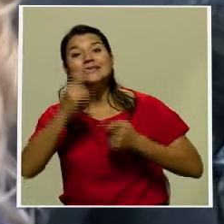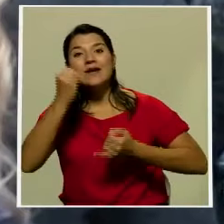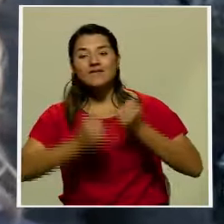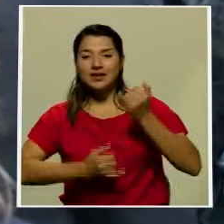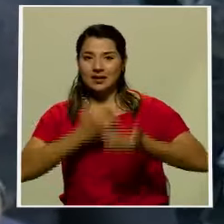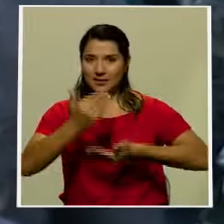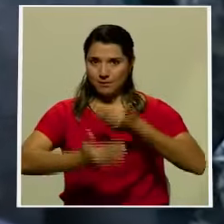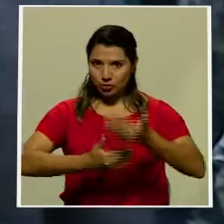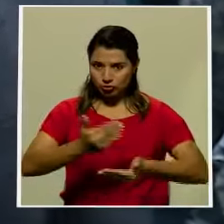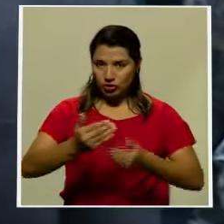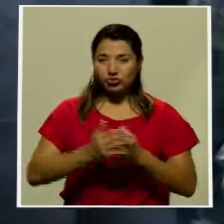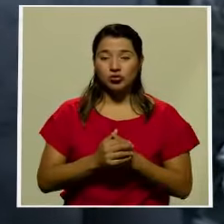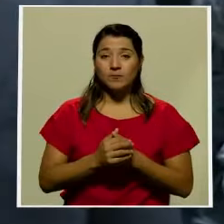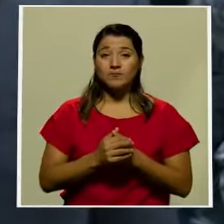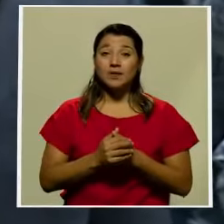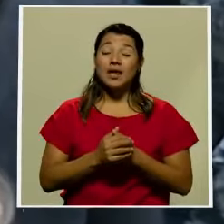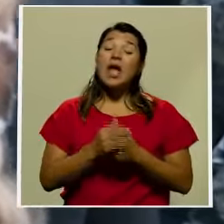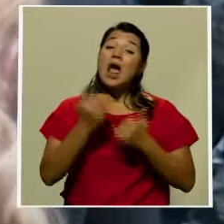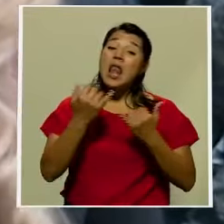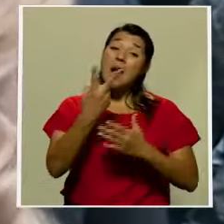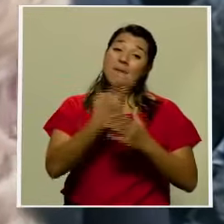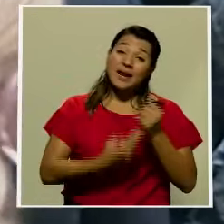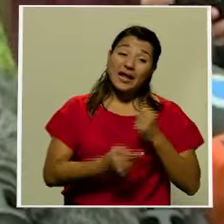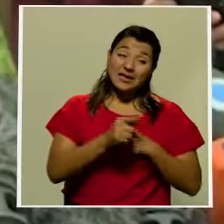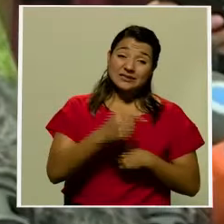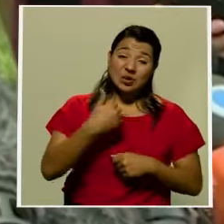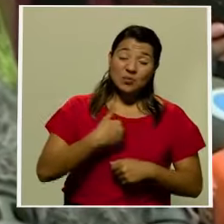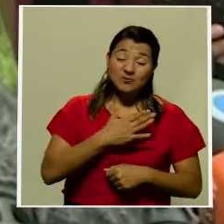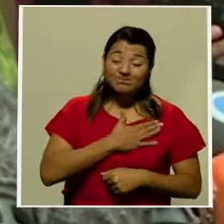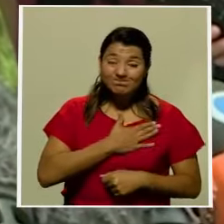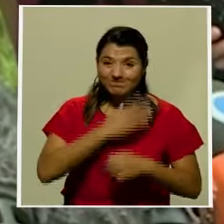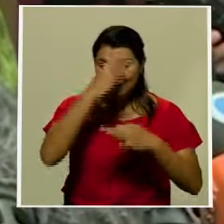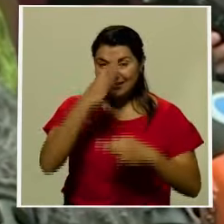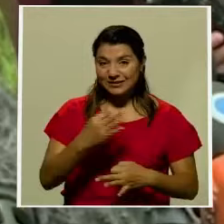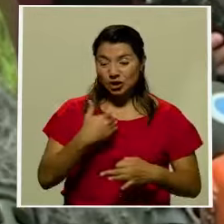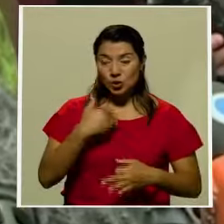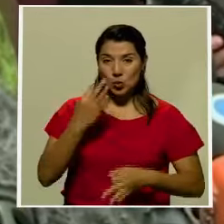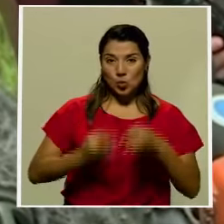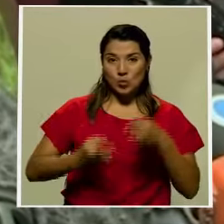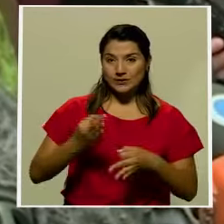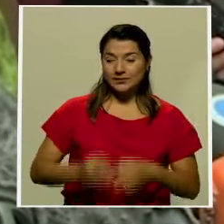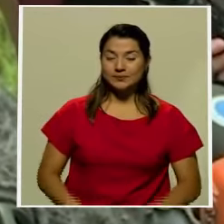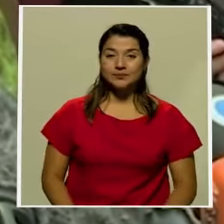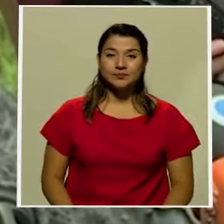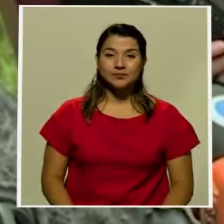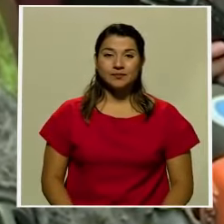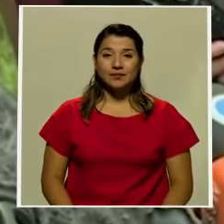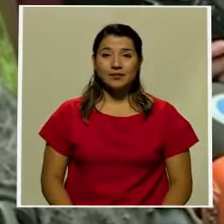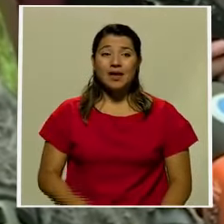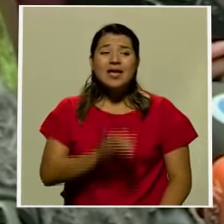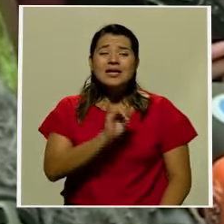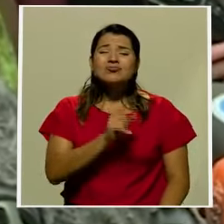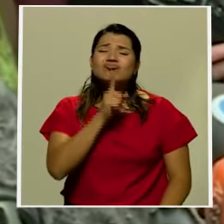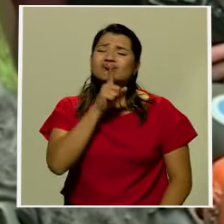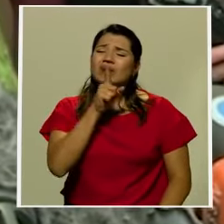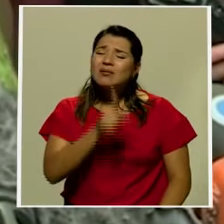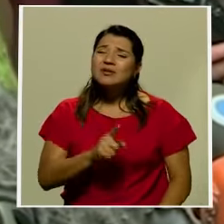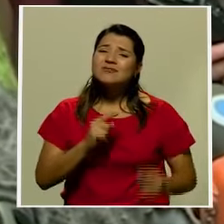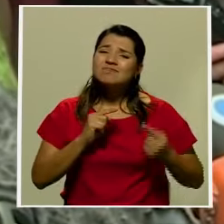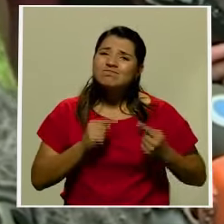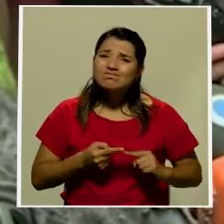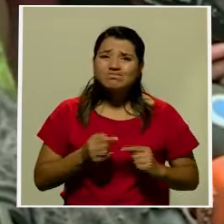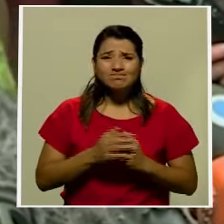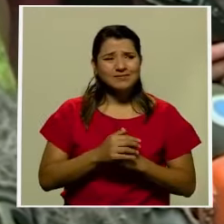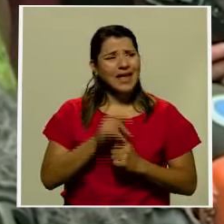La pareja de Assange lamentó la decisión judicial. Esta es una gran decepción. Julian